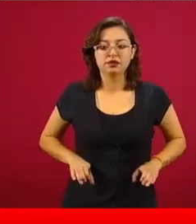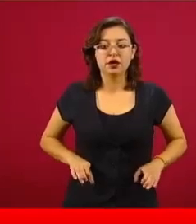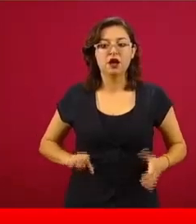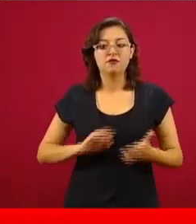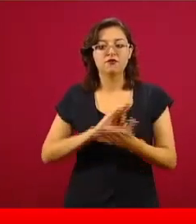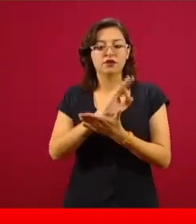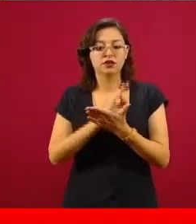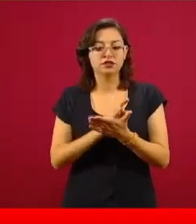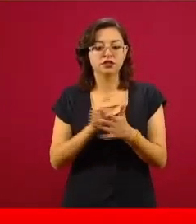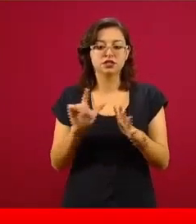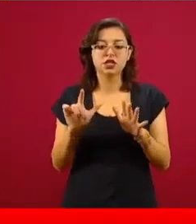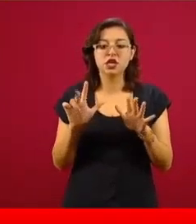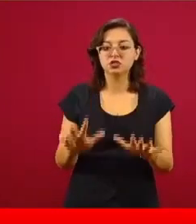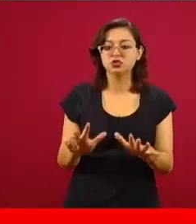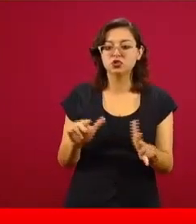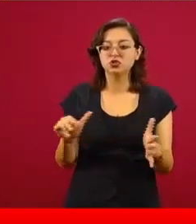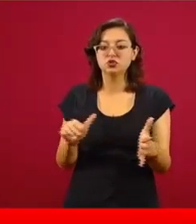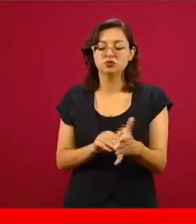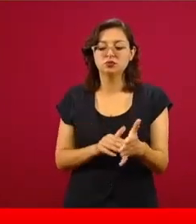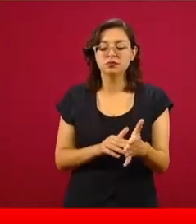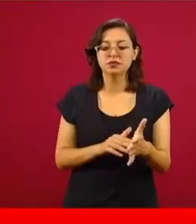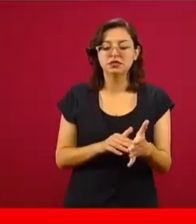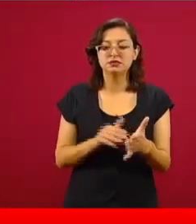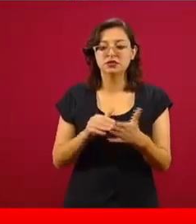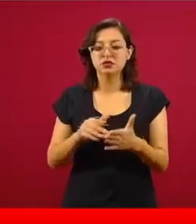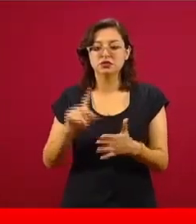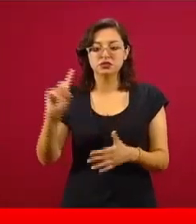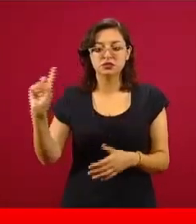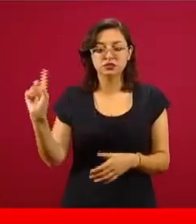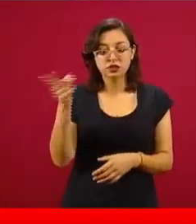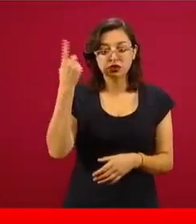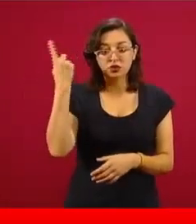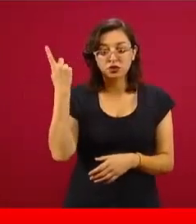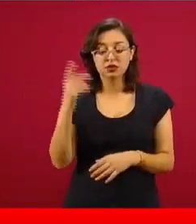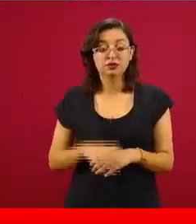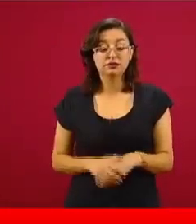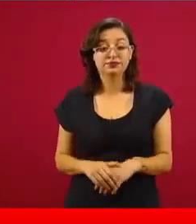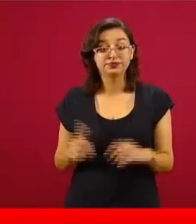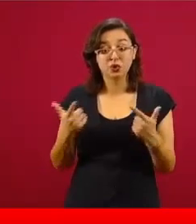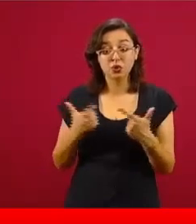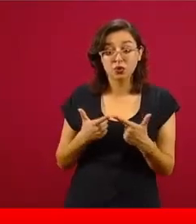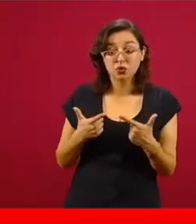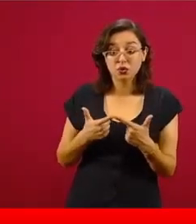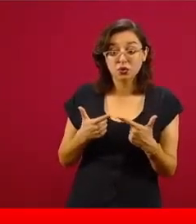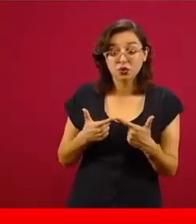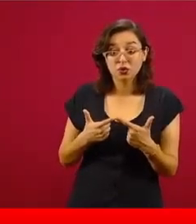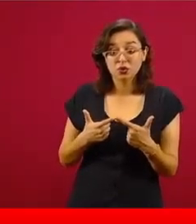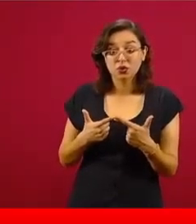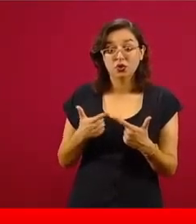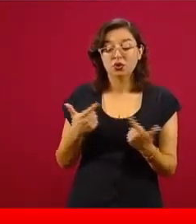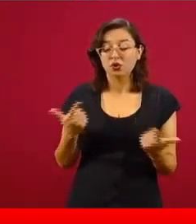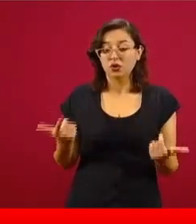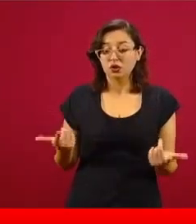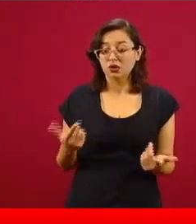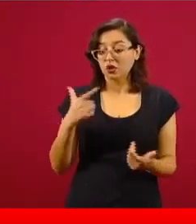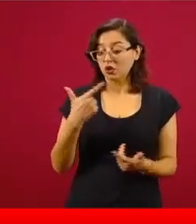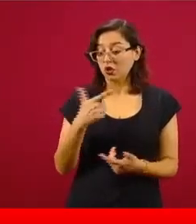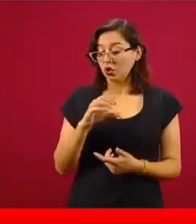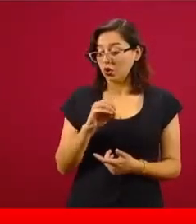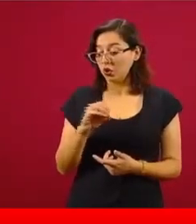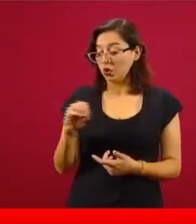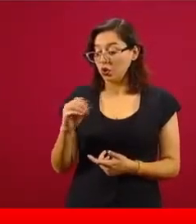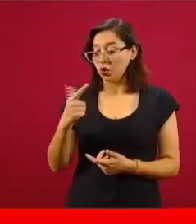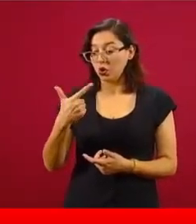mil 737 millones de dólares. Y no hablemos de Google, porque Google es